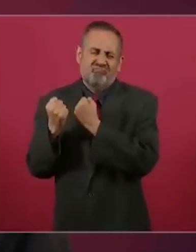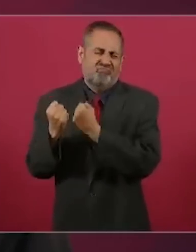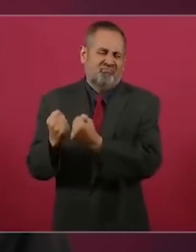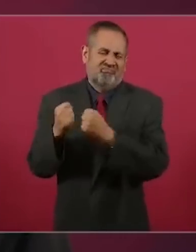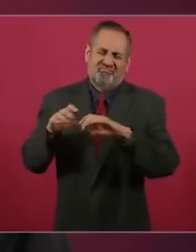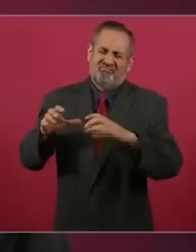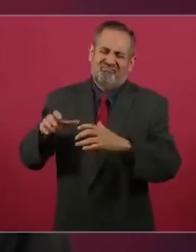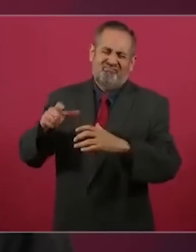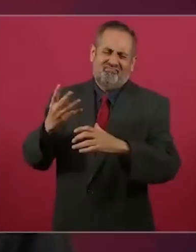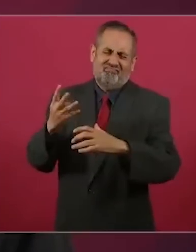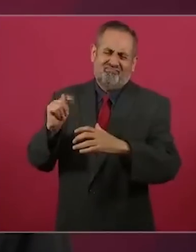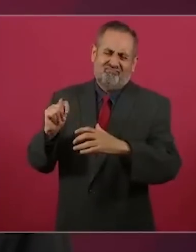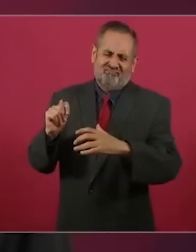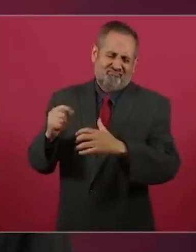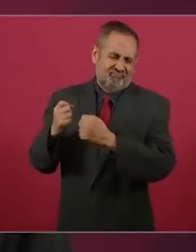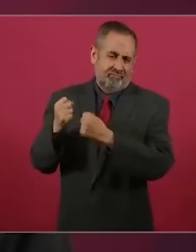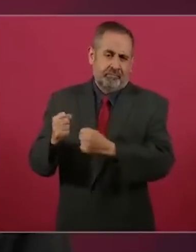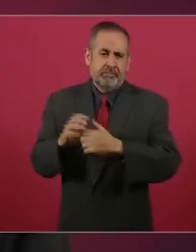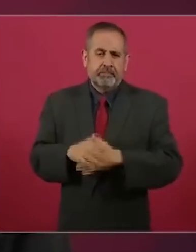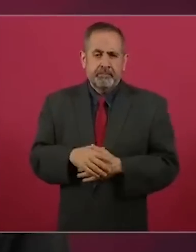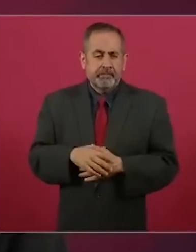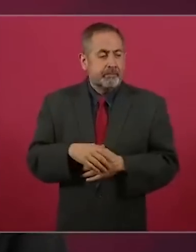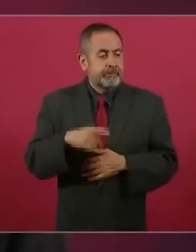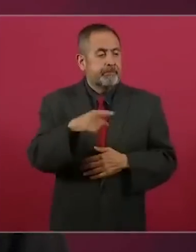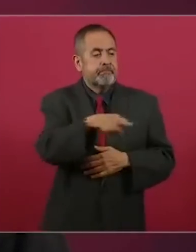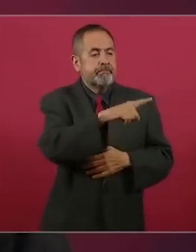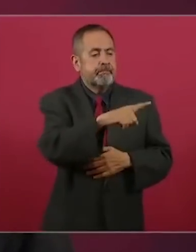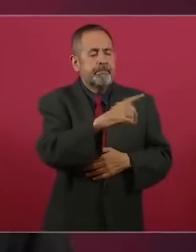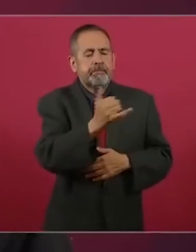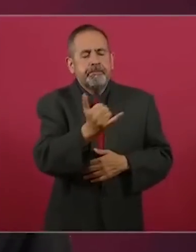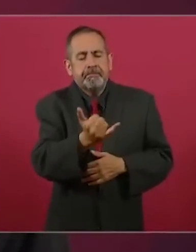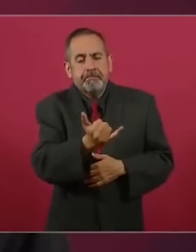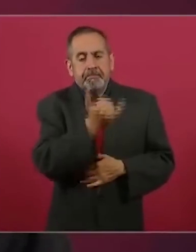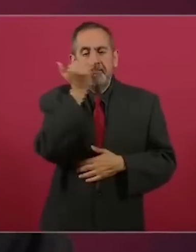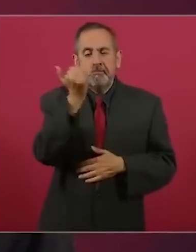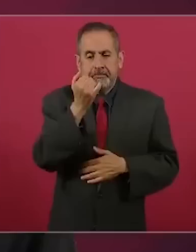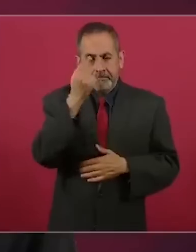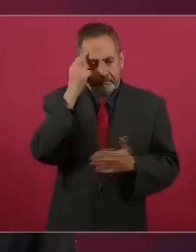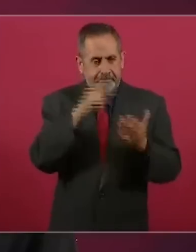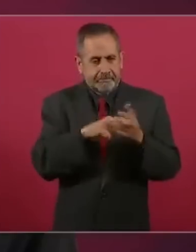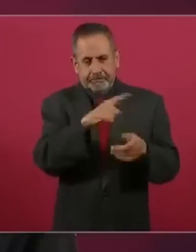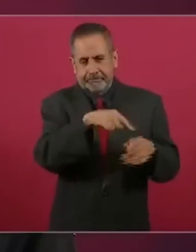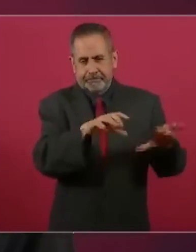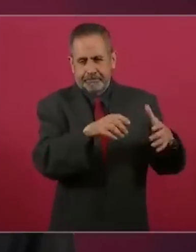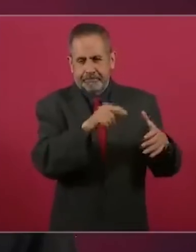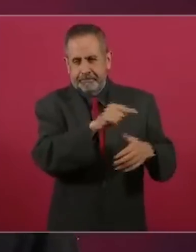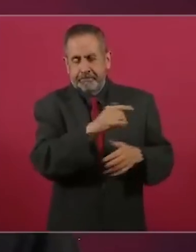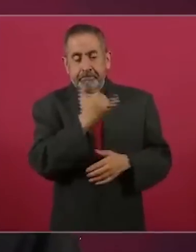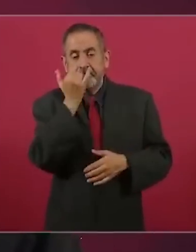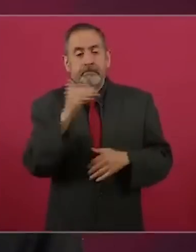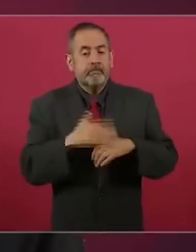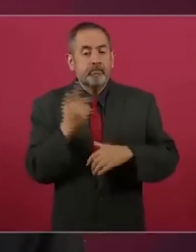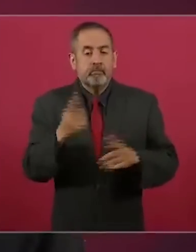fuerte. Y creo que cometieron un error, porque